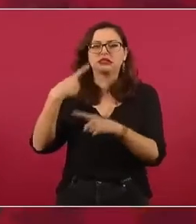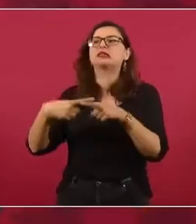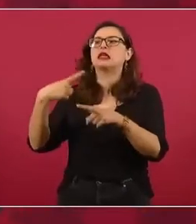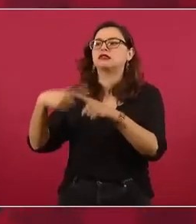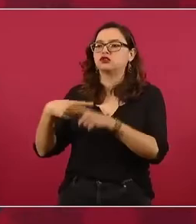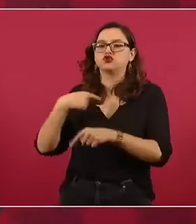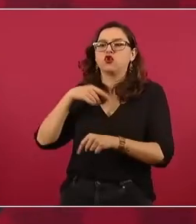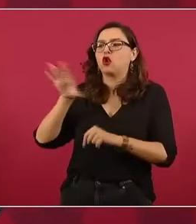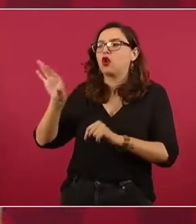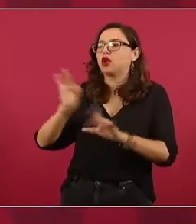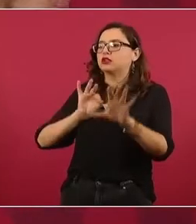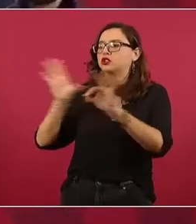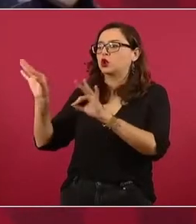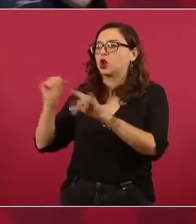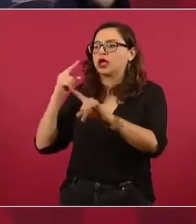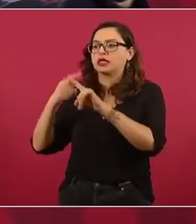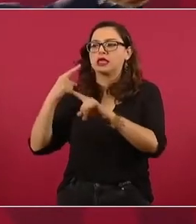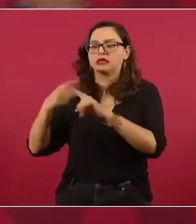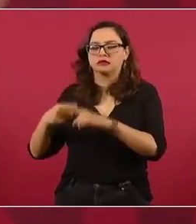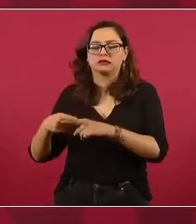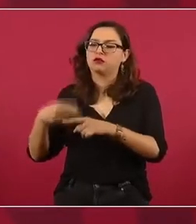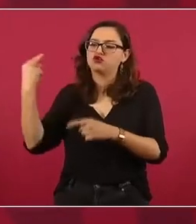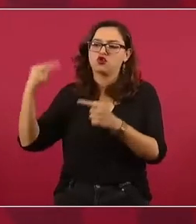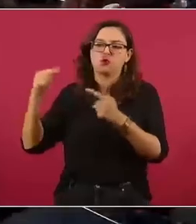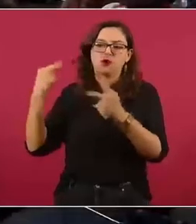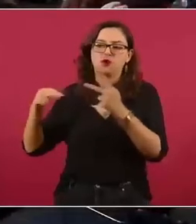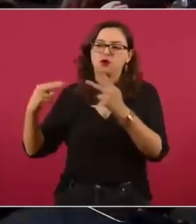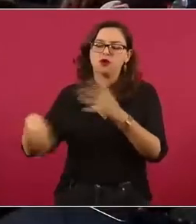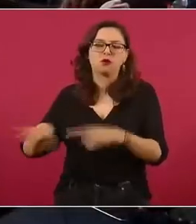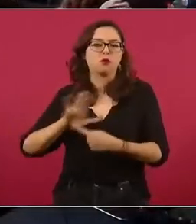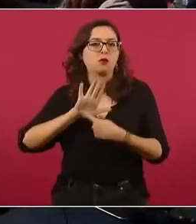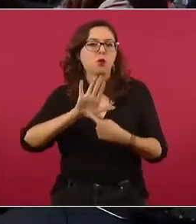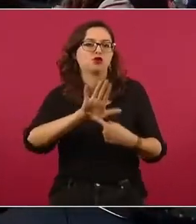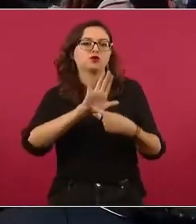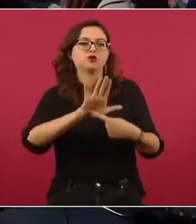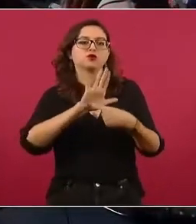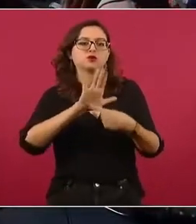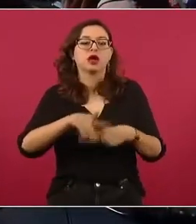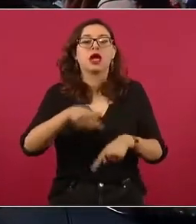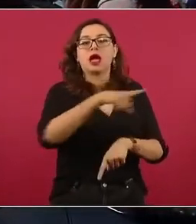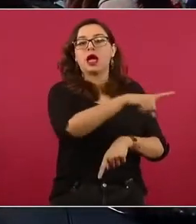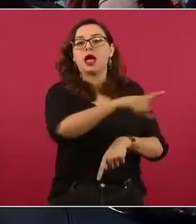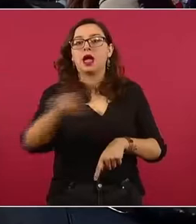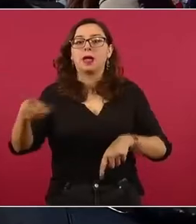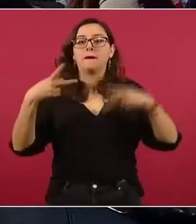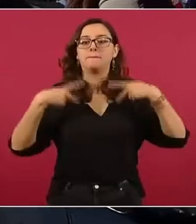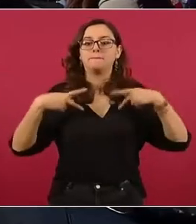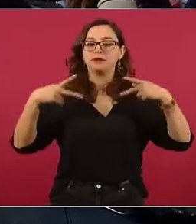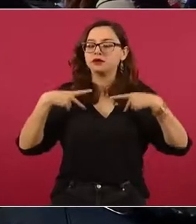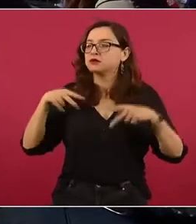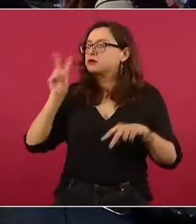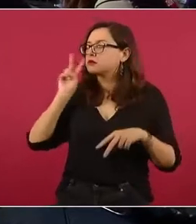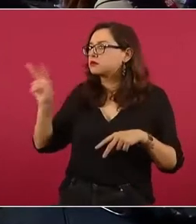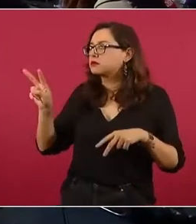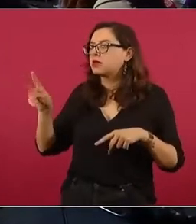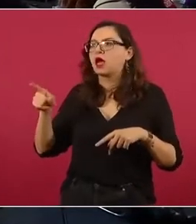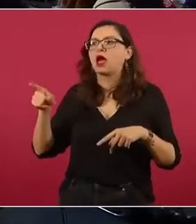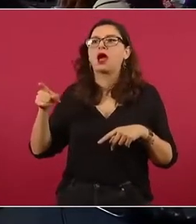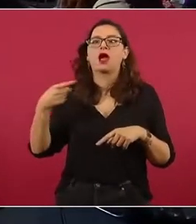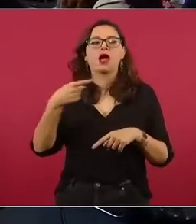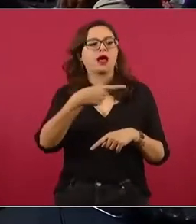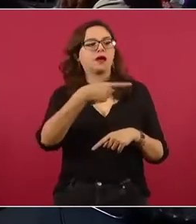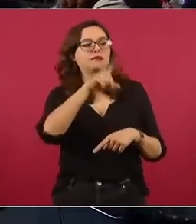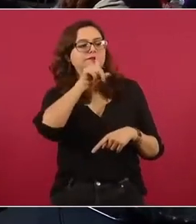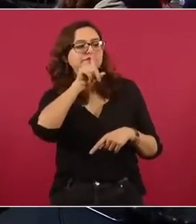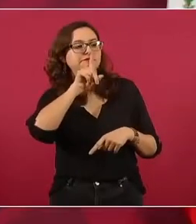daba yo a conocer el gabinete. Es decir, no van a ser esos, van a ser